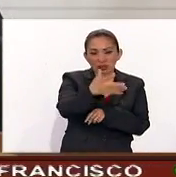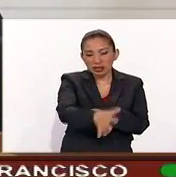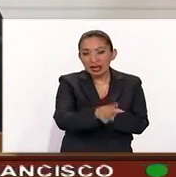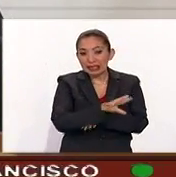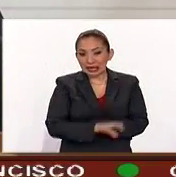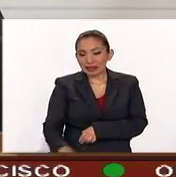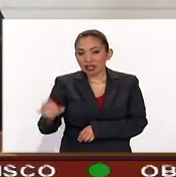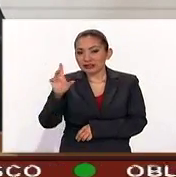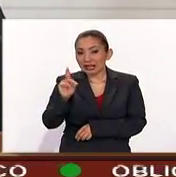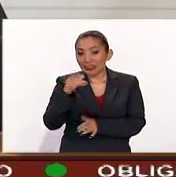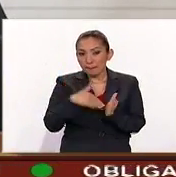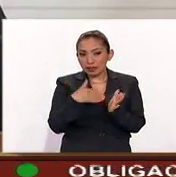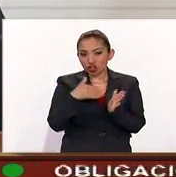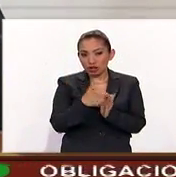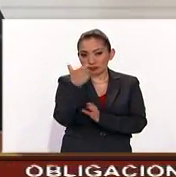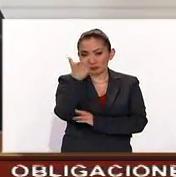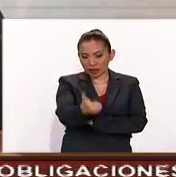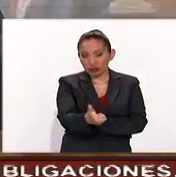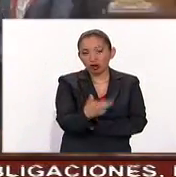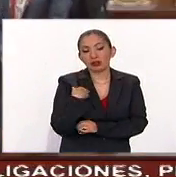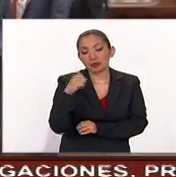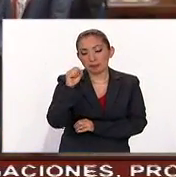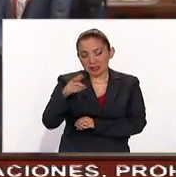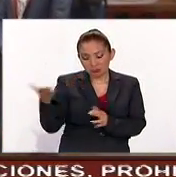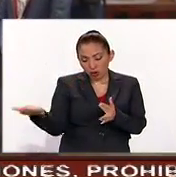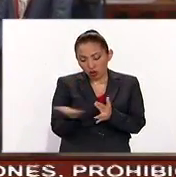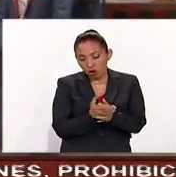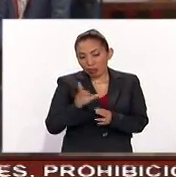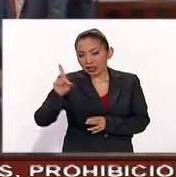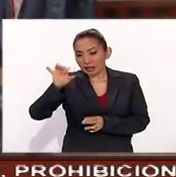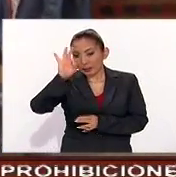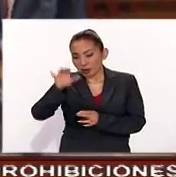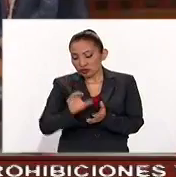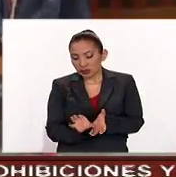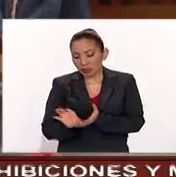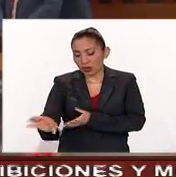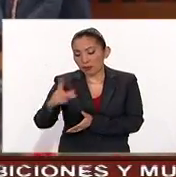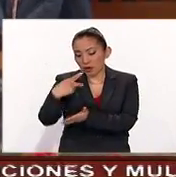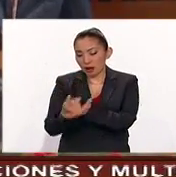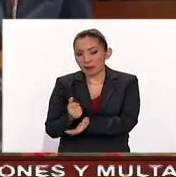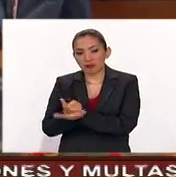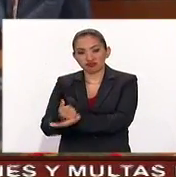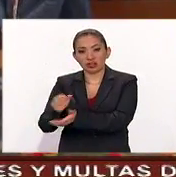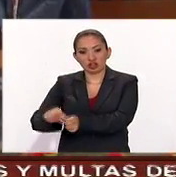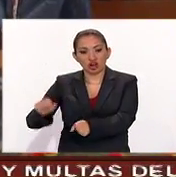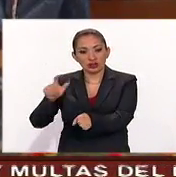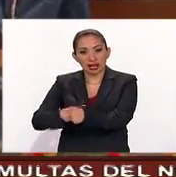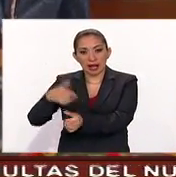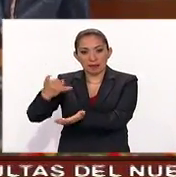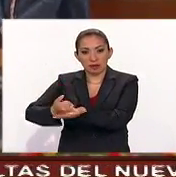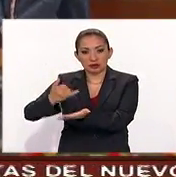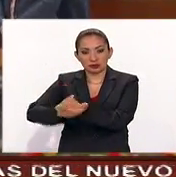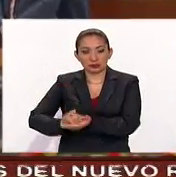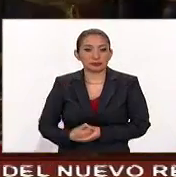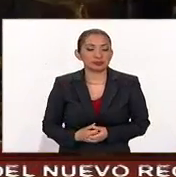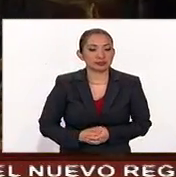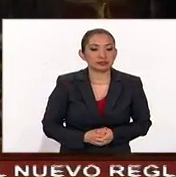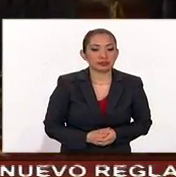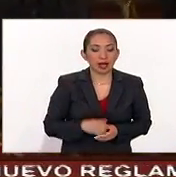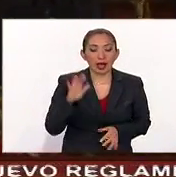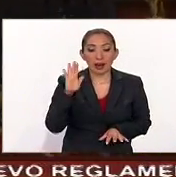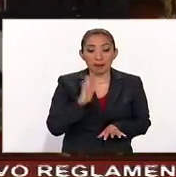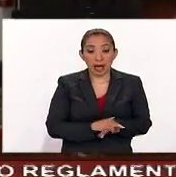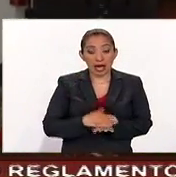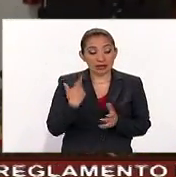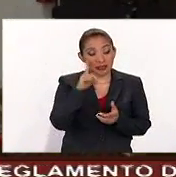y 530 millones de pesos, de los cuales el 30% se va a programas sociales vía impuestos. La gran